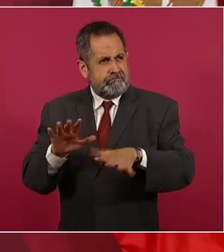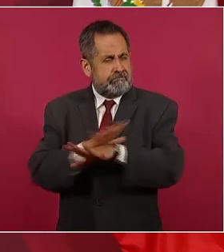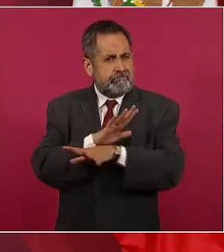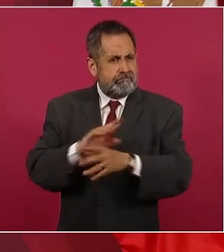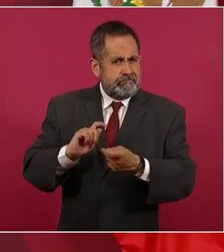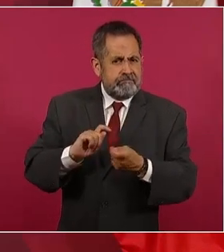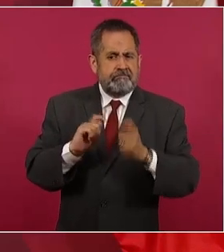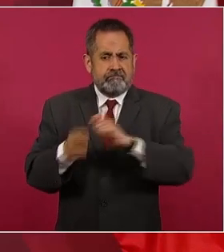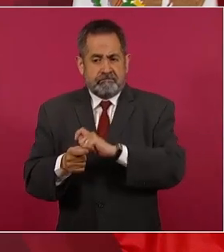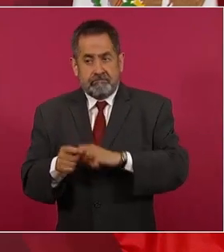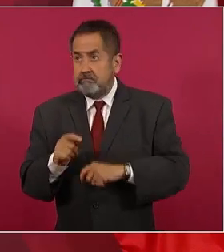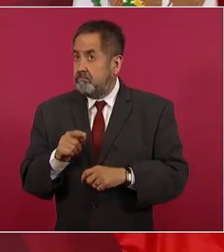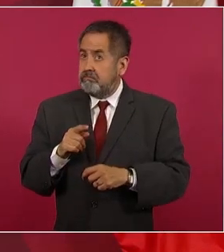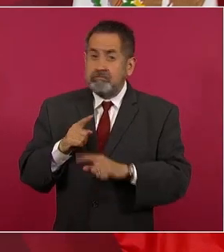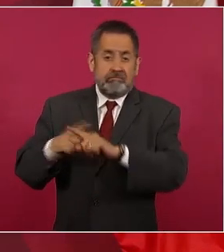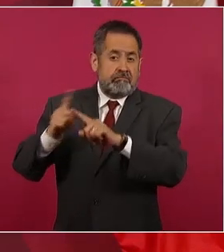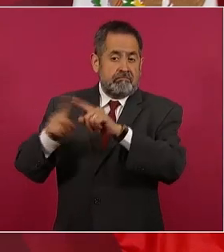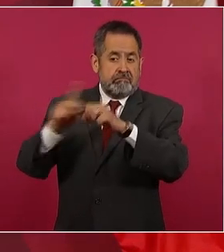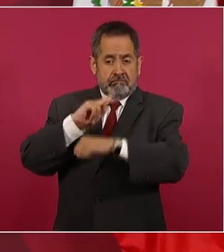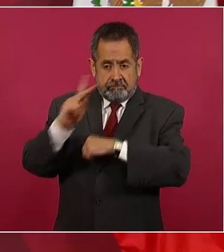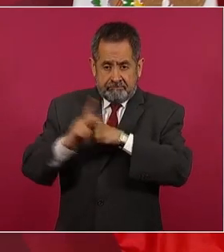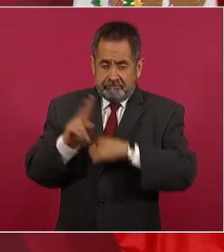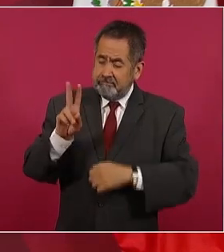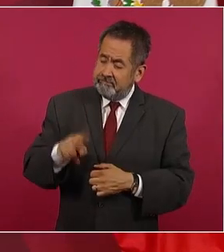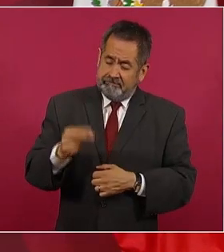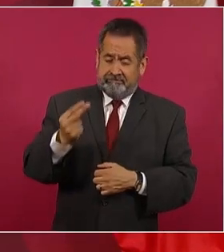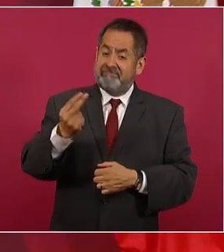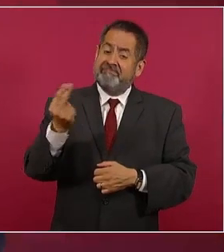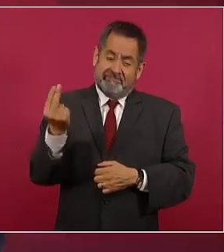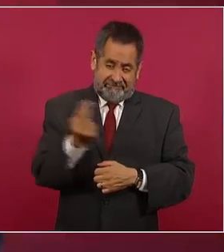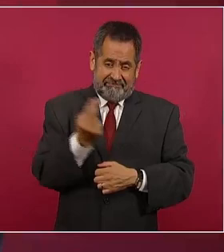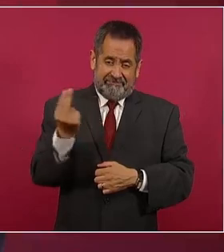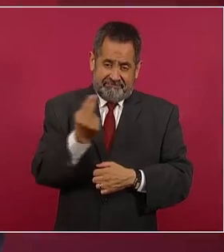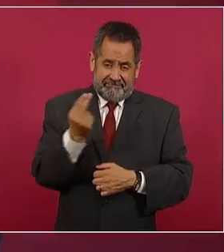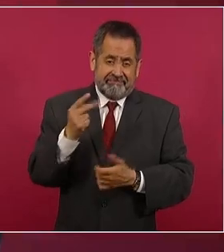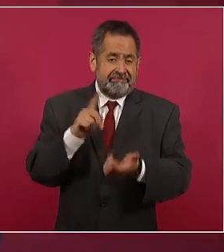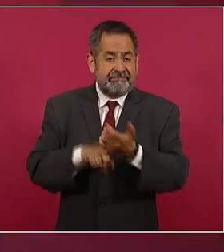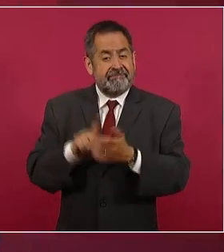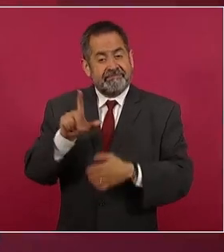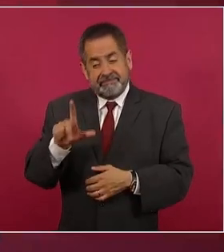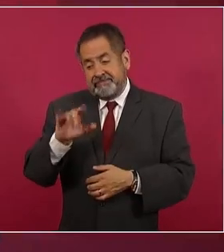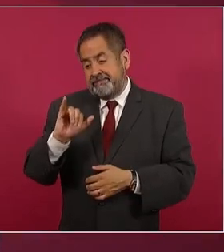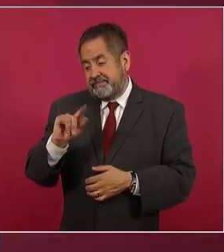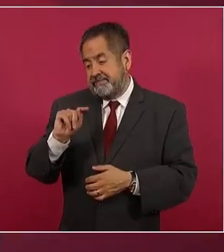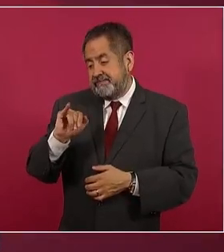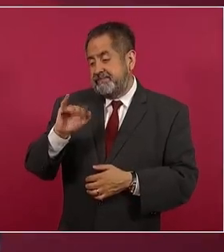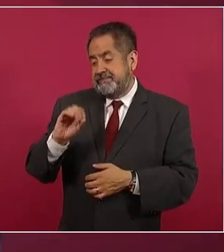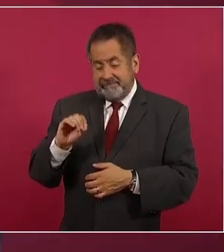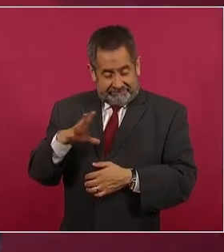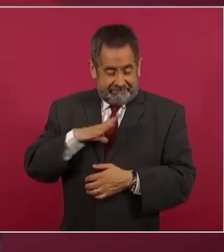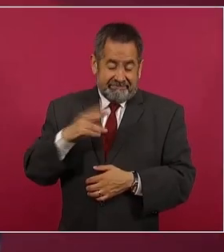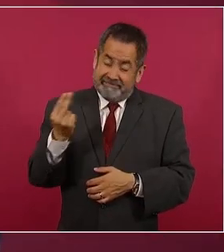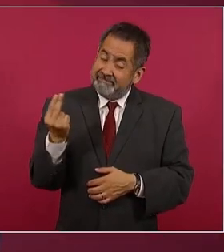van a requerir de minerales como el litio